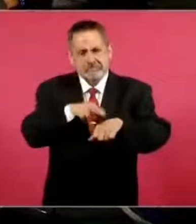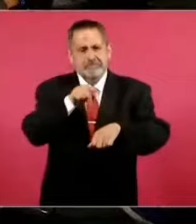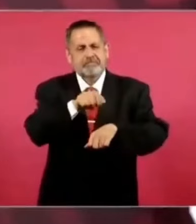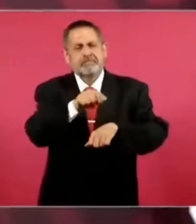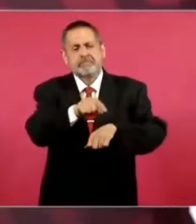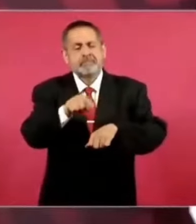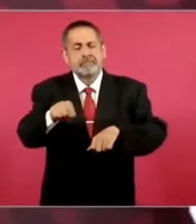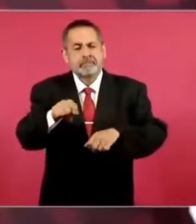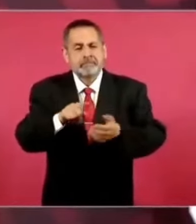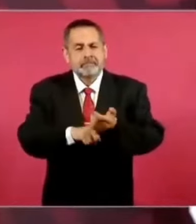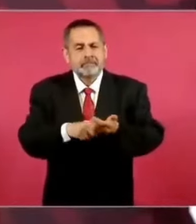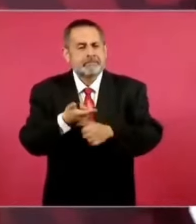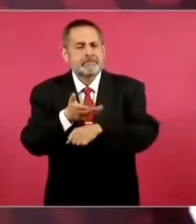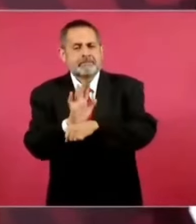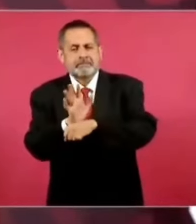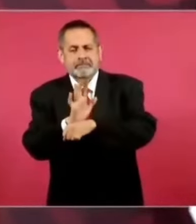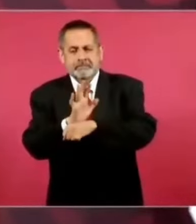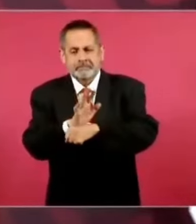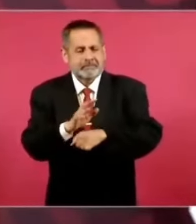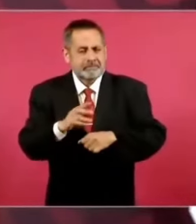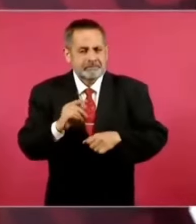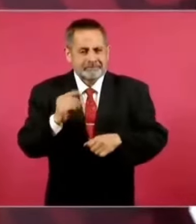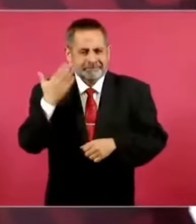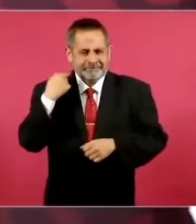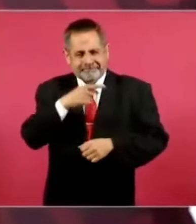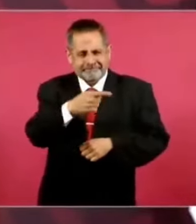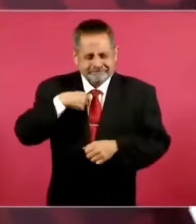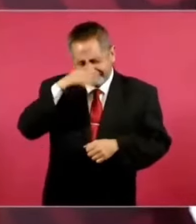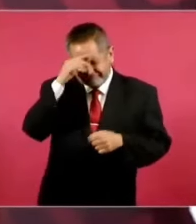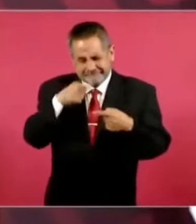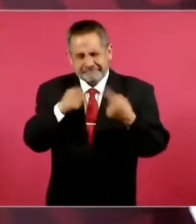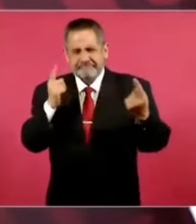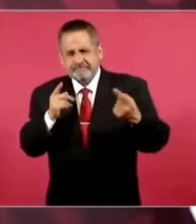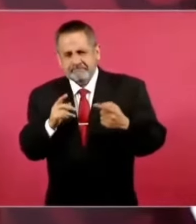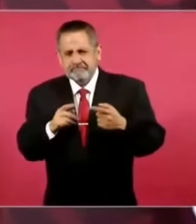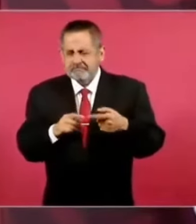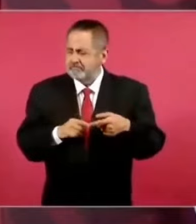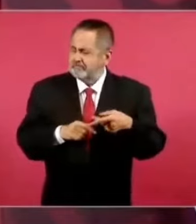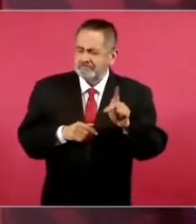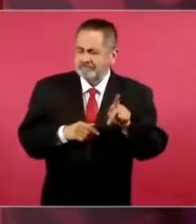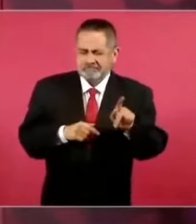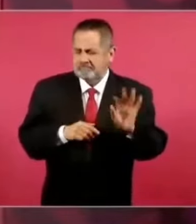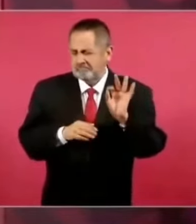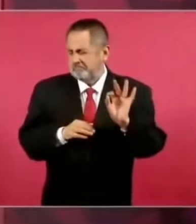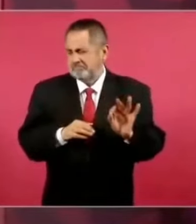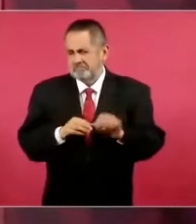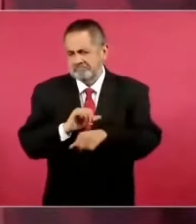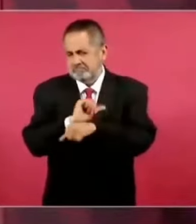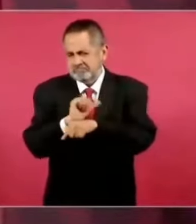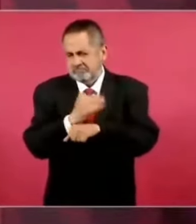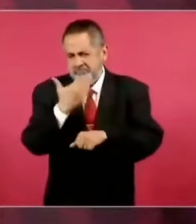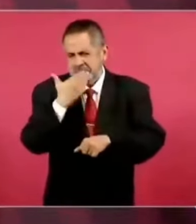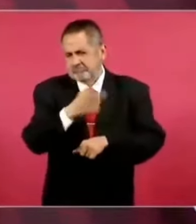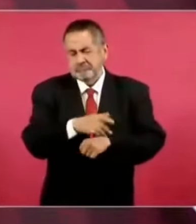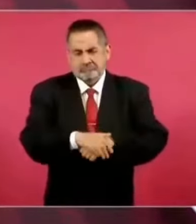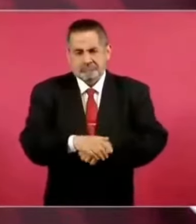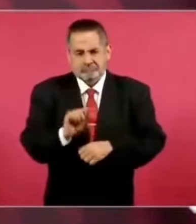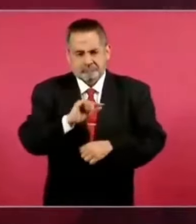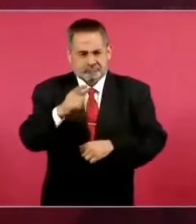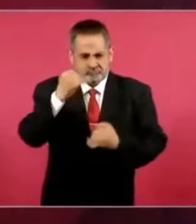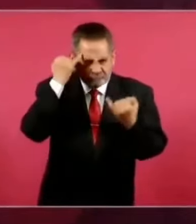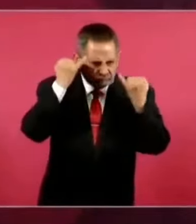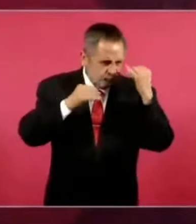de la película, que últimamente tenemos algunas diferencias, pero es un hombre muy